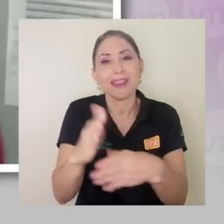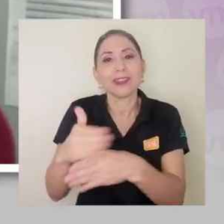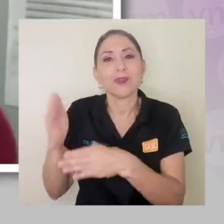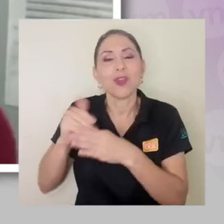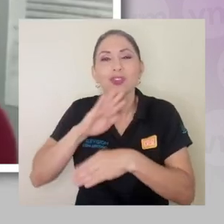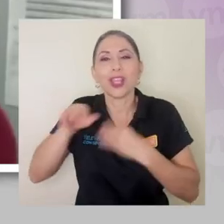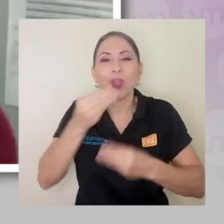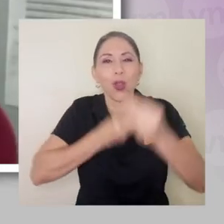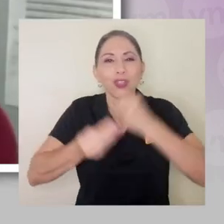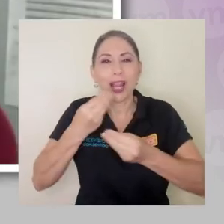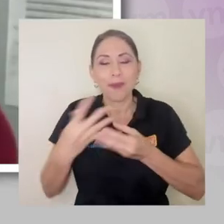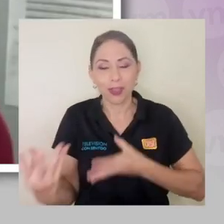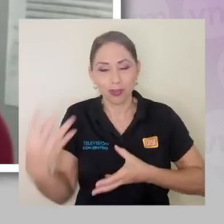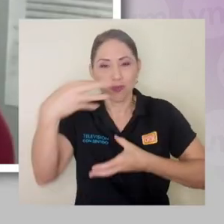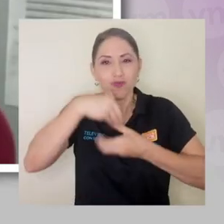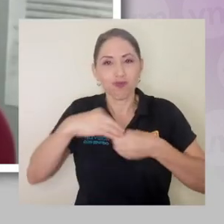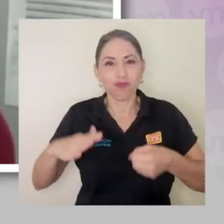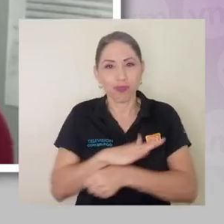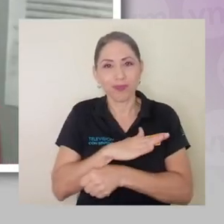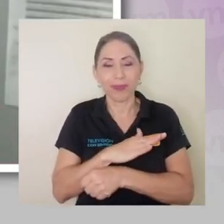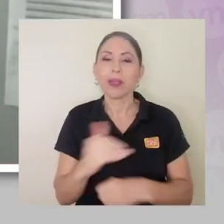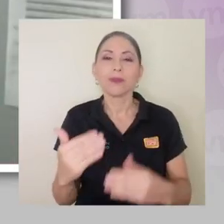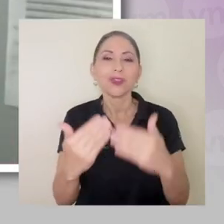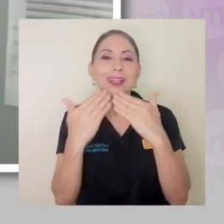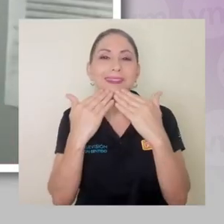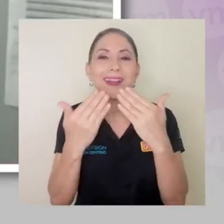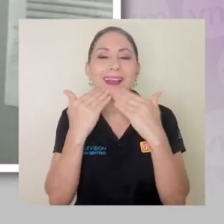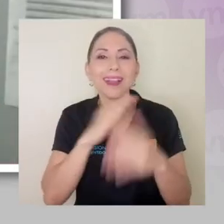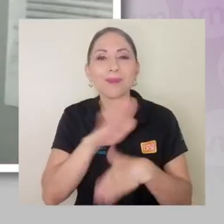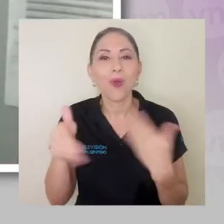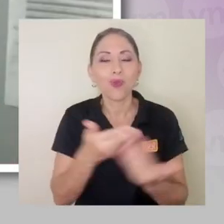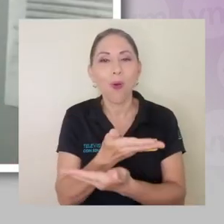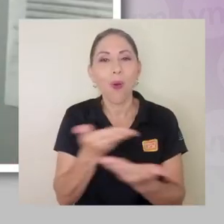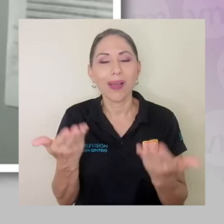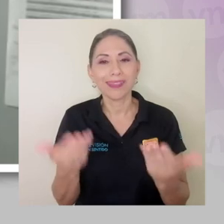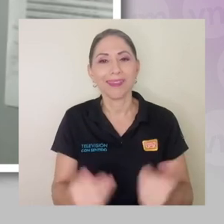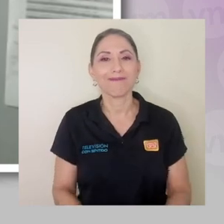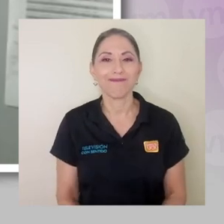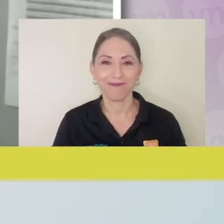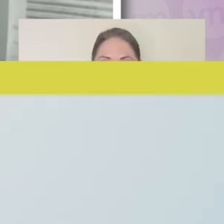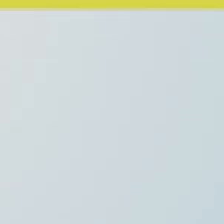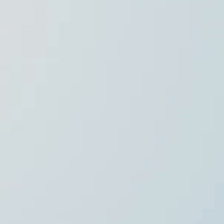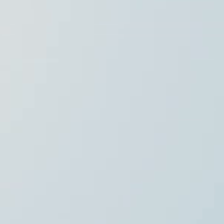Muchísimas, muchísimas gracias. De verdad, sí, por toda esta ayuda.